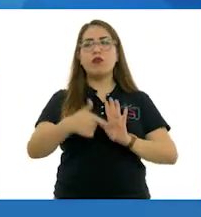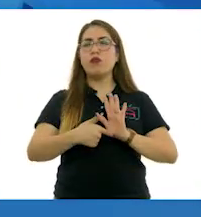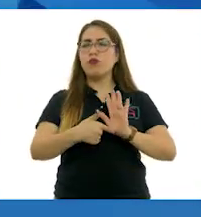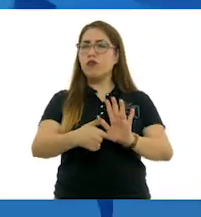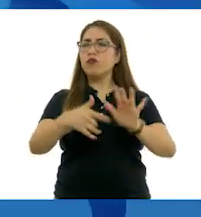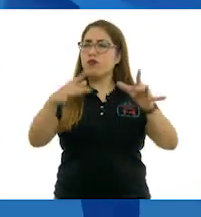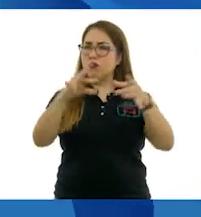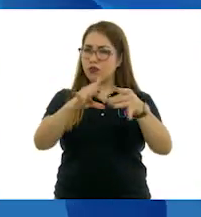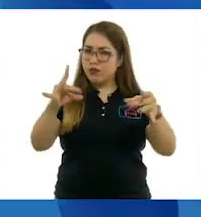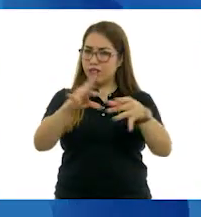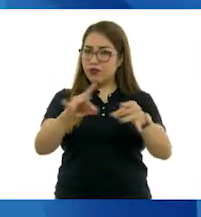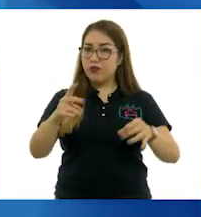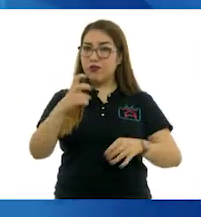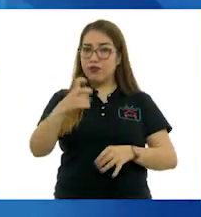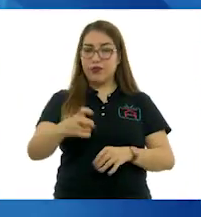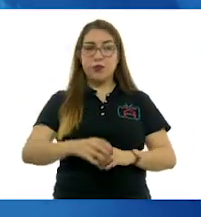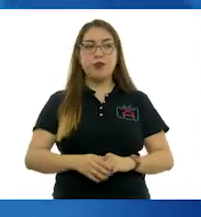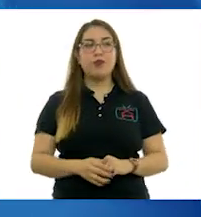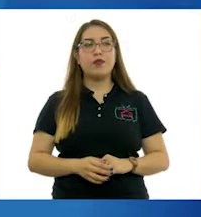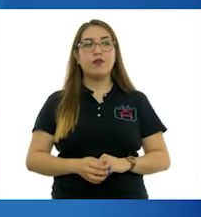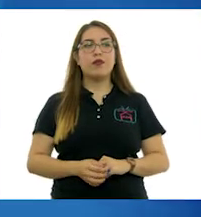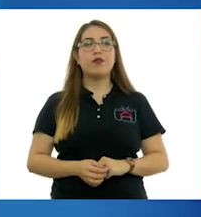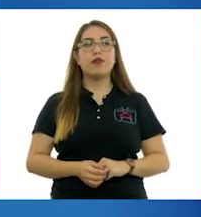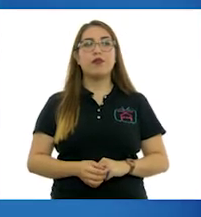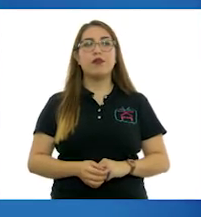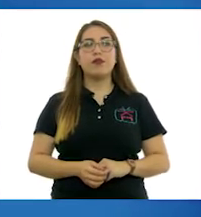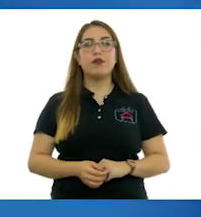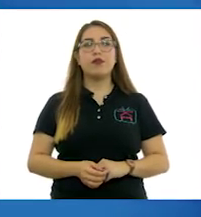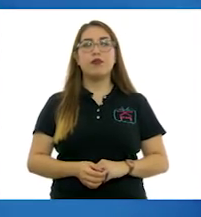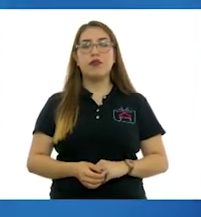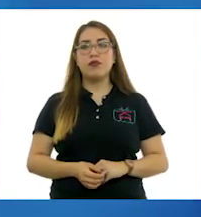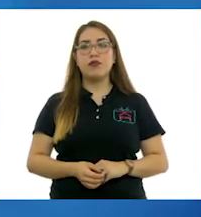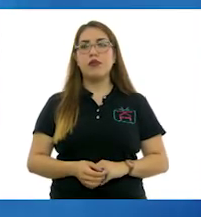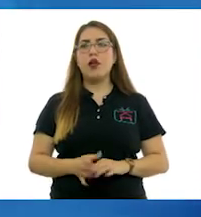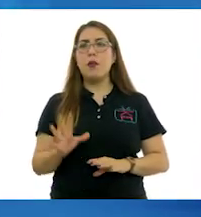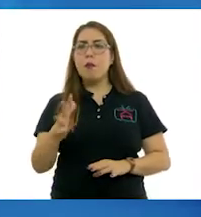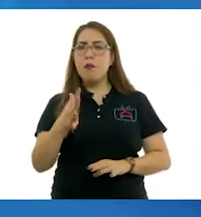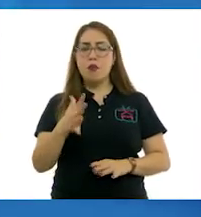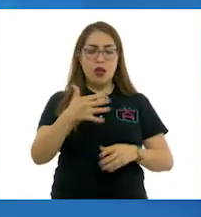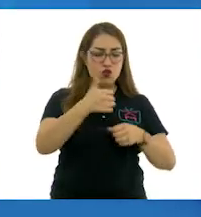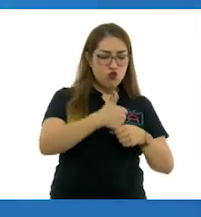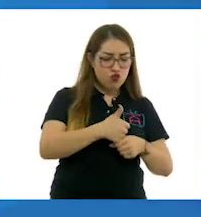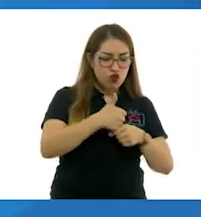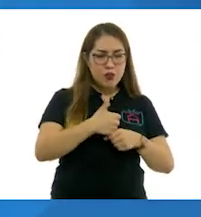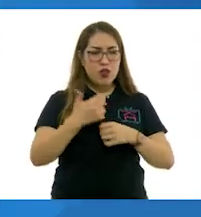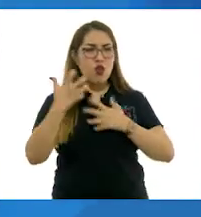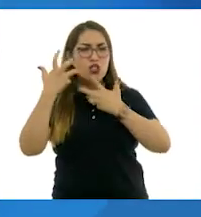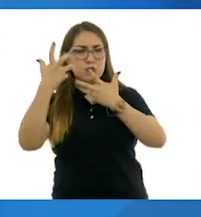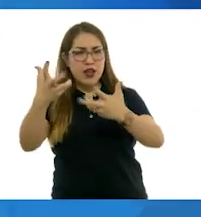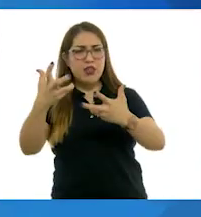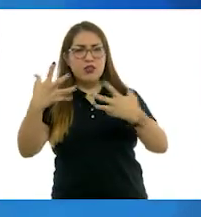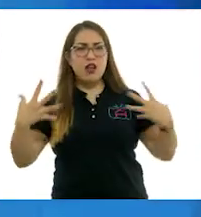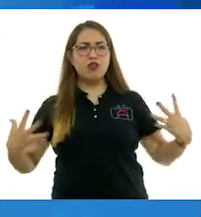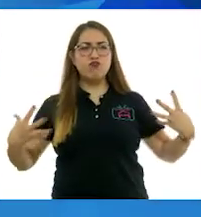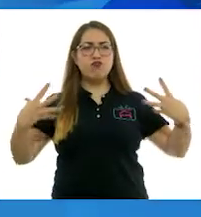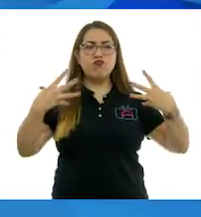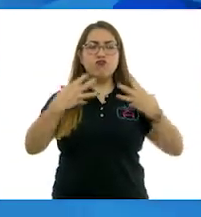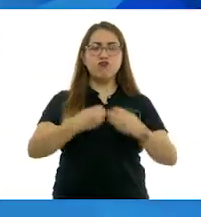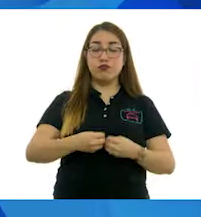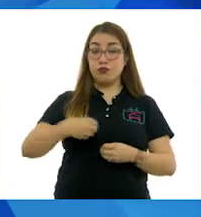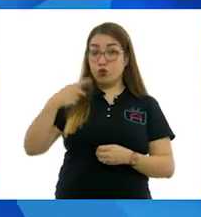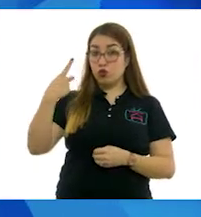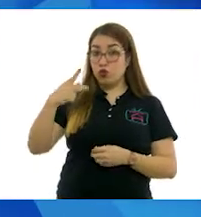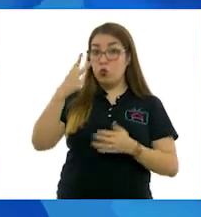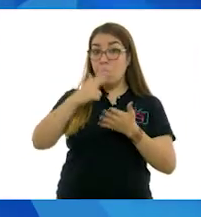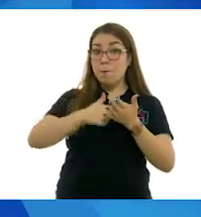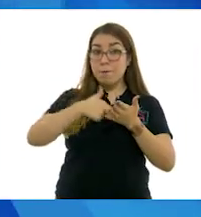y deliberada, materializando las oscilaciones entre el sufrimiento y la esperanza. El carácter simbólico